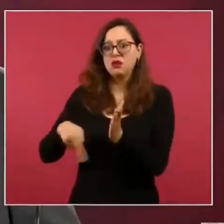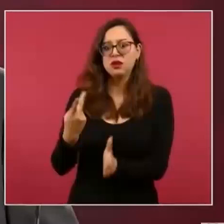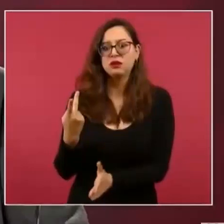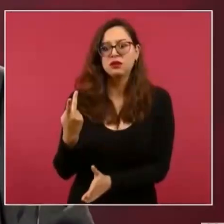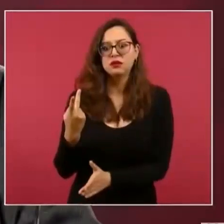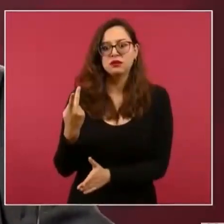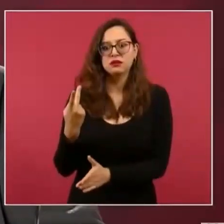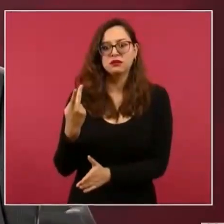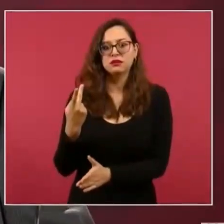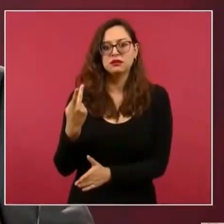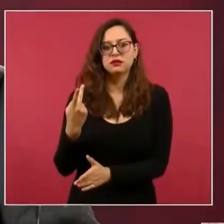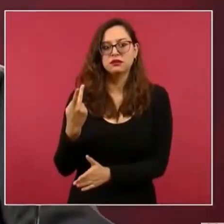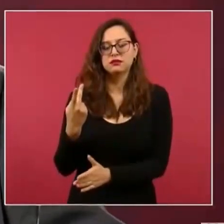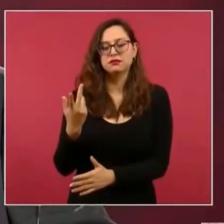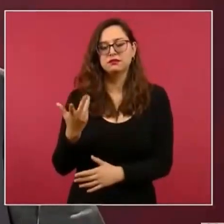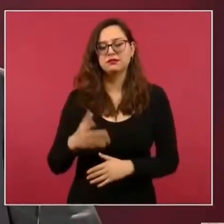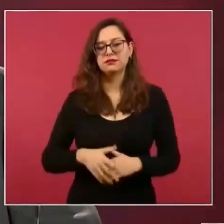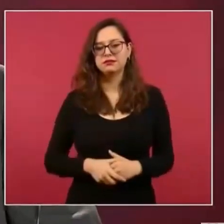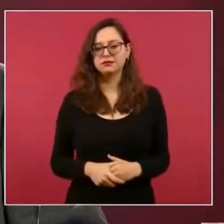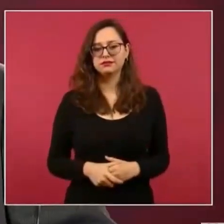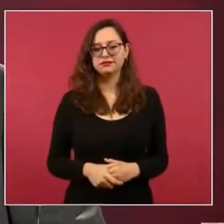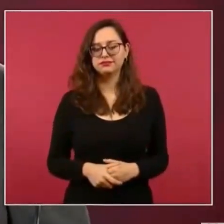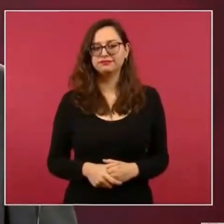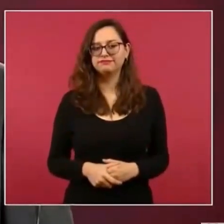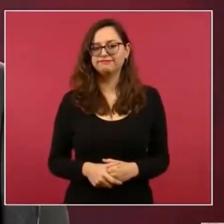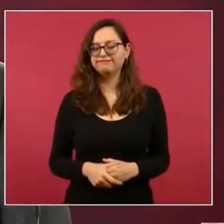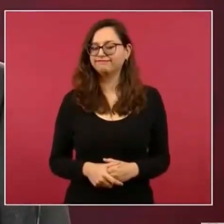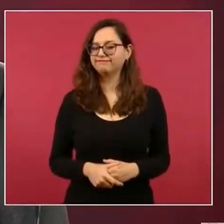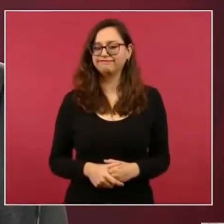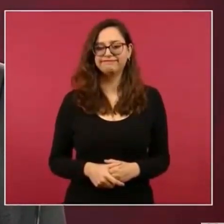pueda haber un problema,